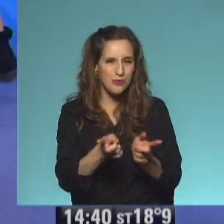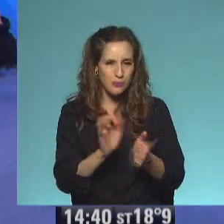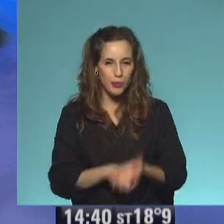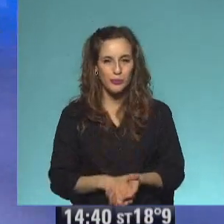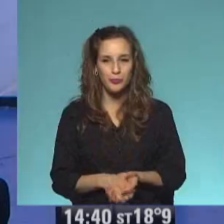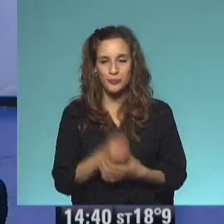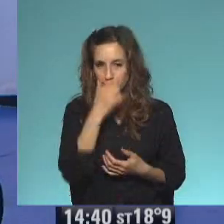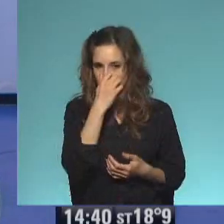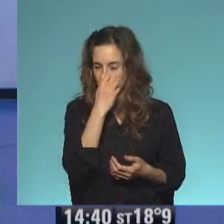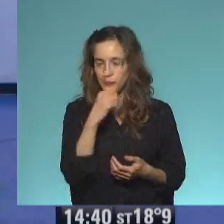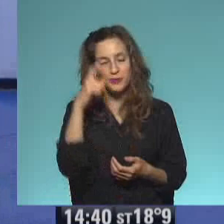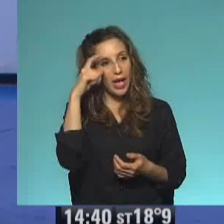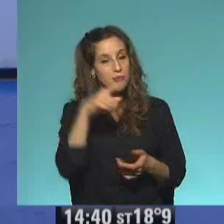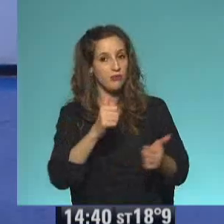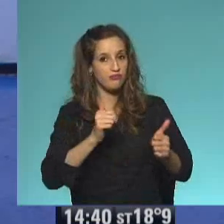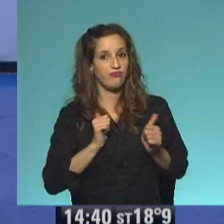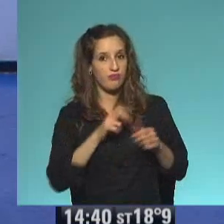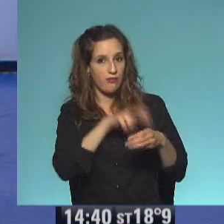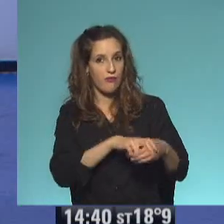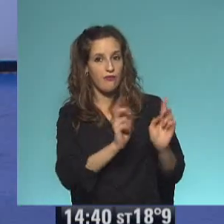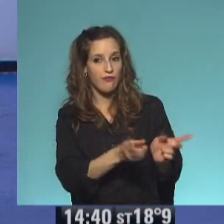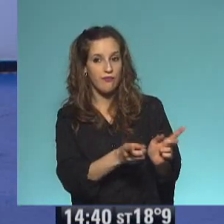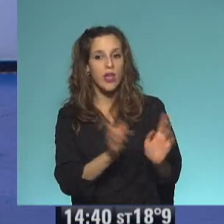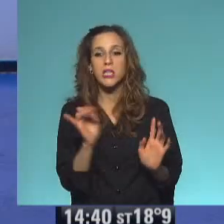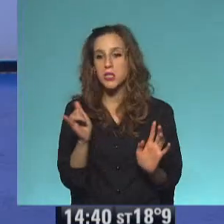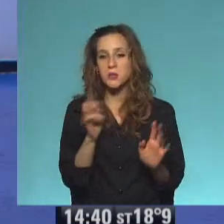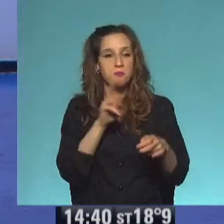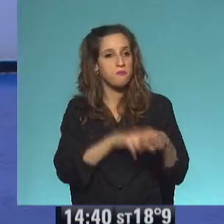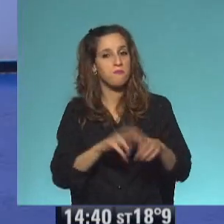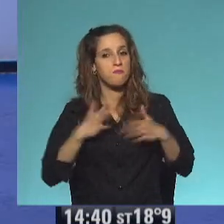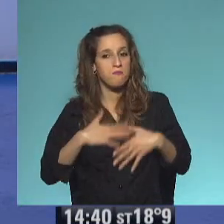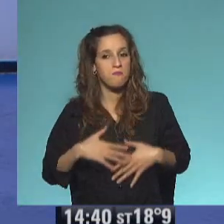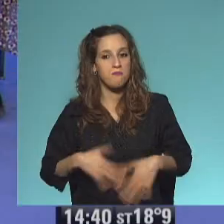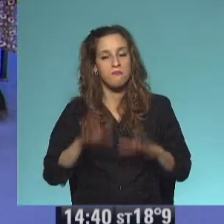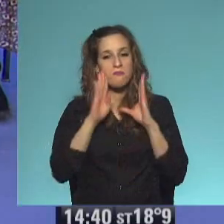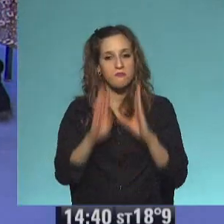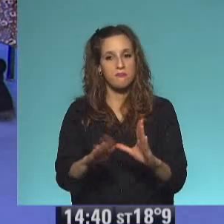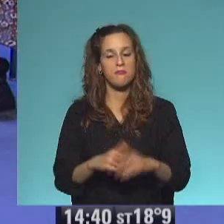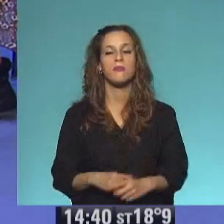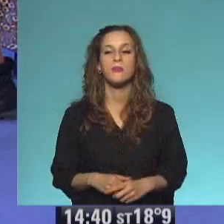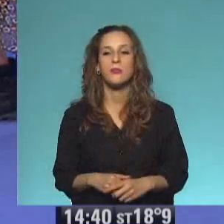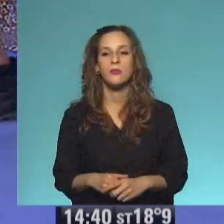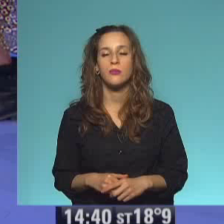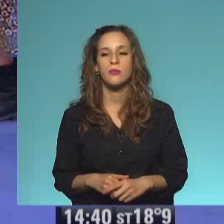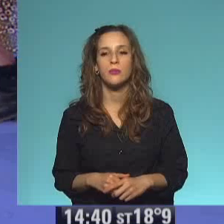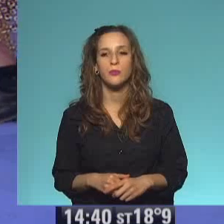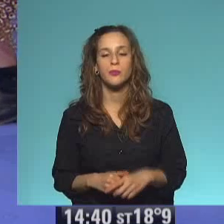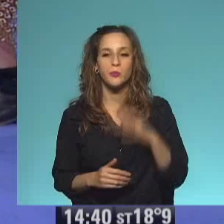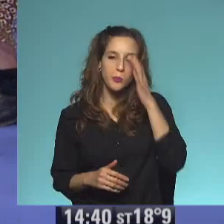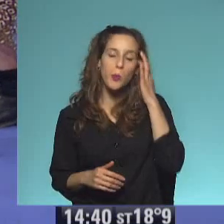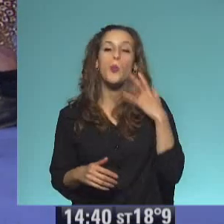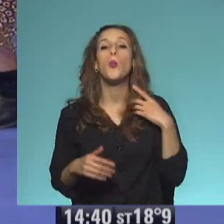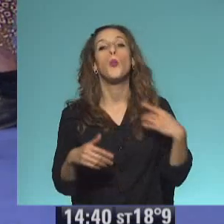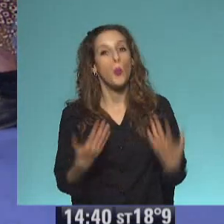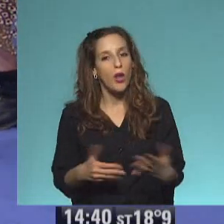¿Vos te quedás ahí, Emi? Sí, sí. Voy a dejar la miedo que me callen de nuevo, así que estoy... Distancia óptima. Muy excelente. Muy bien.